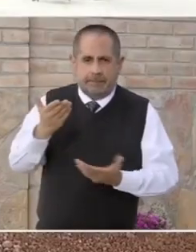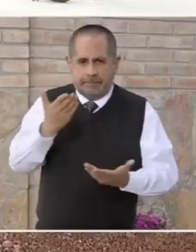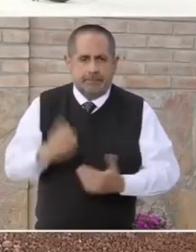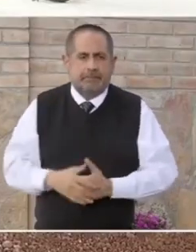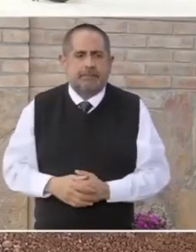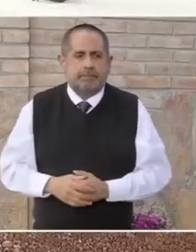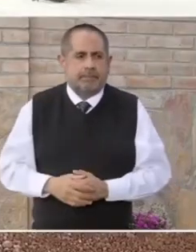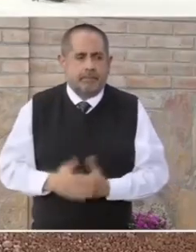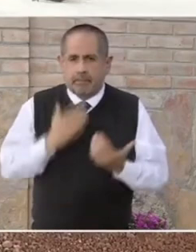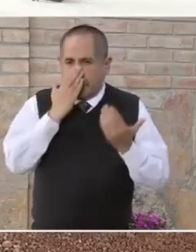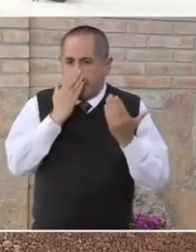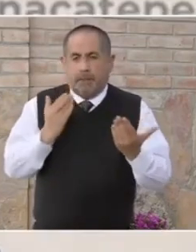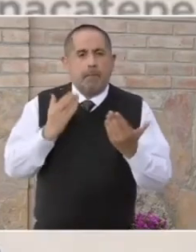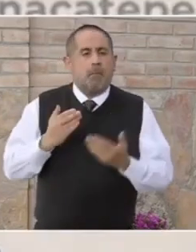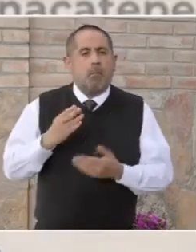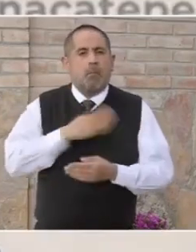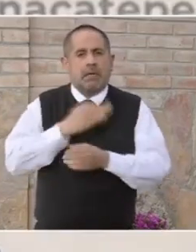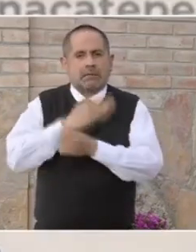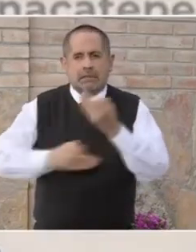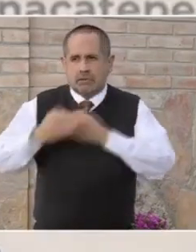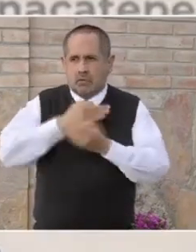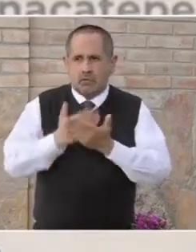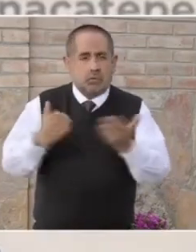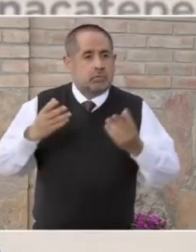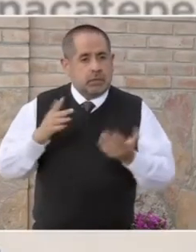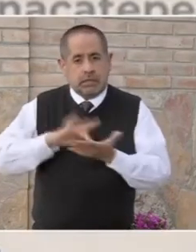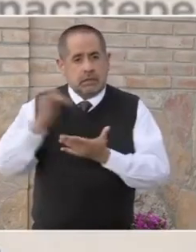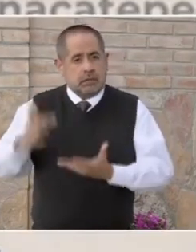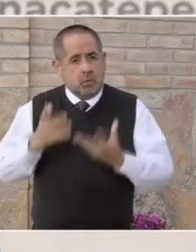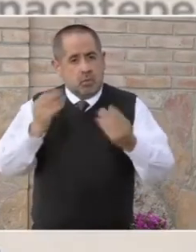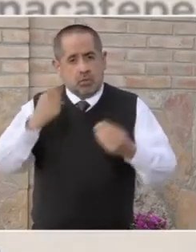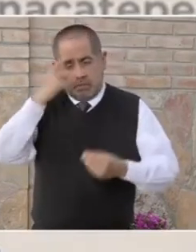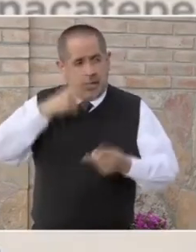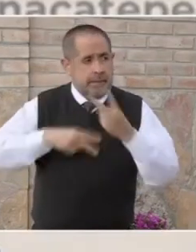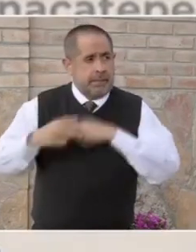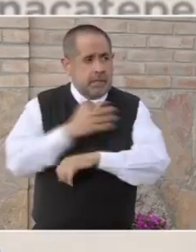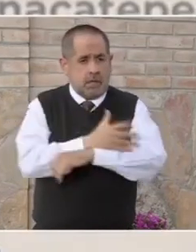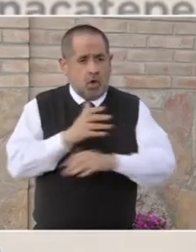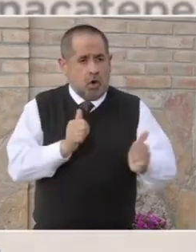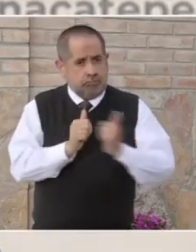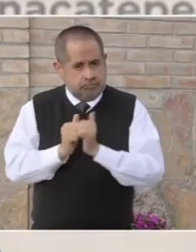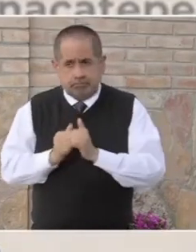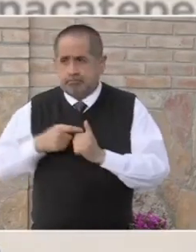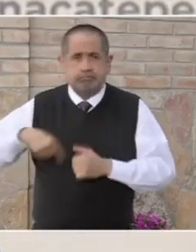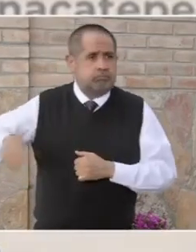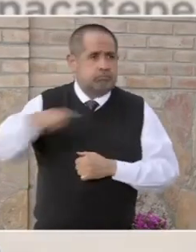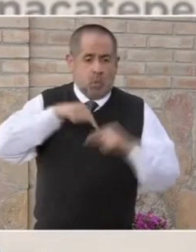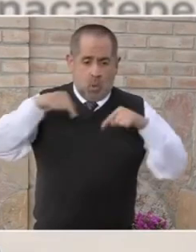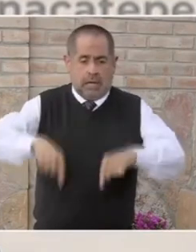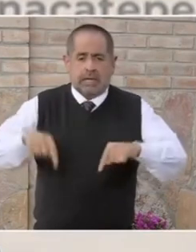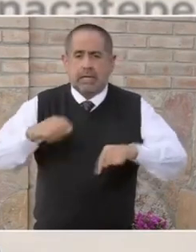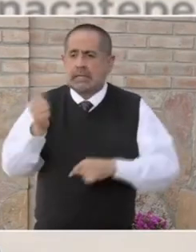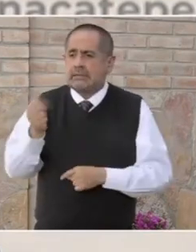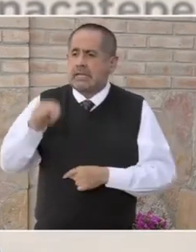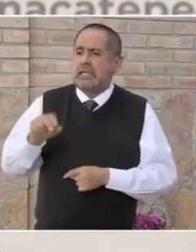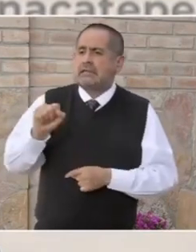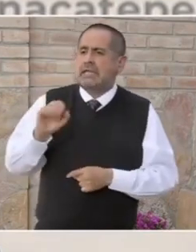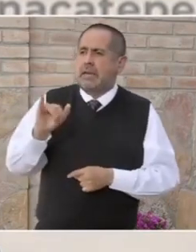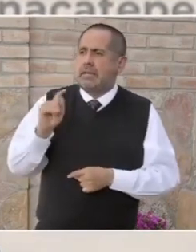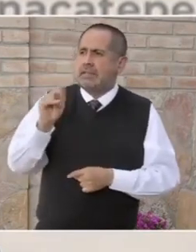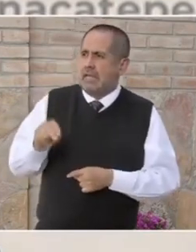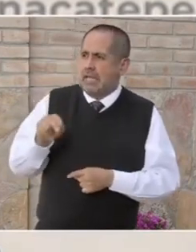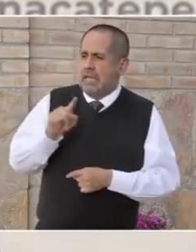Muy buenas tardes a todos ustedes, muchas gracias por acompañarnos aquí también en San Sebastián Sinacatepec.